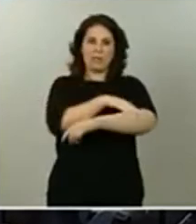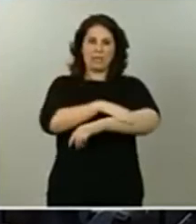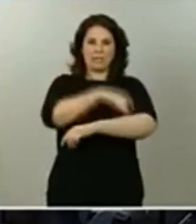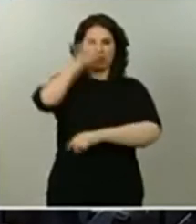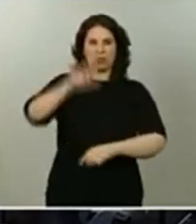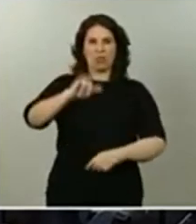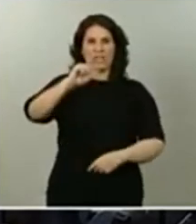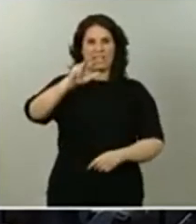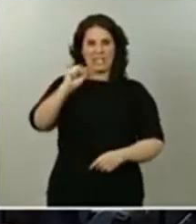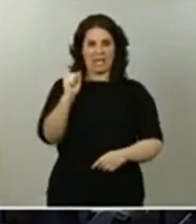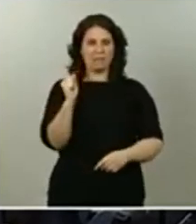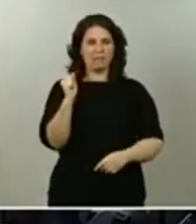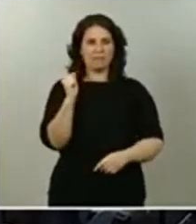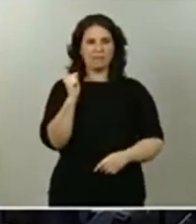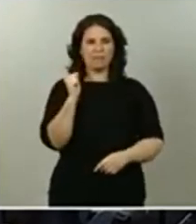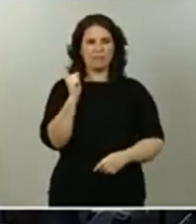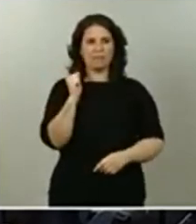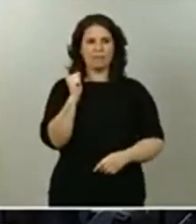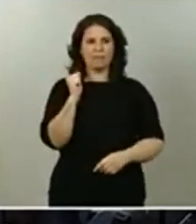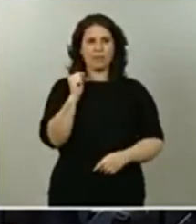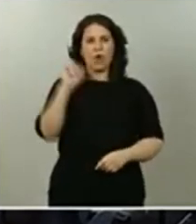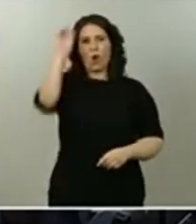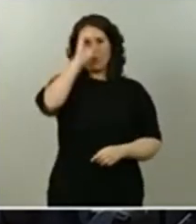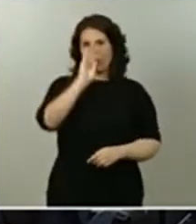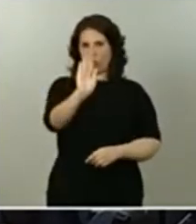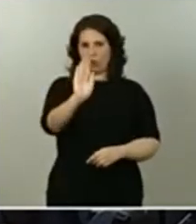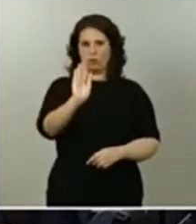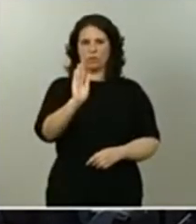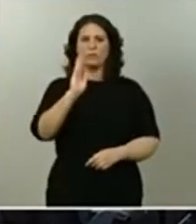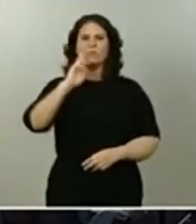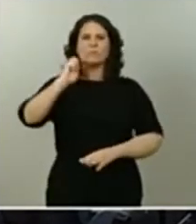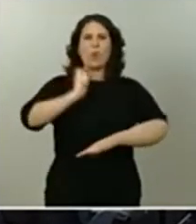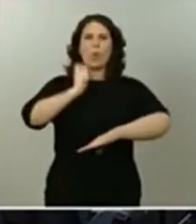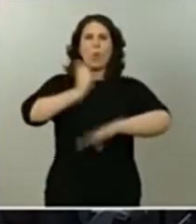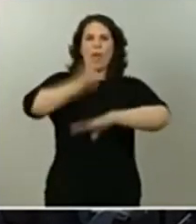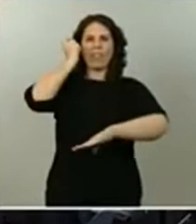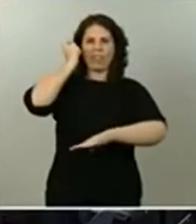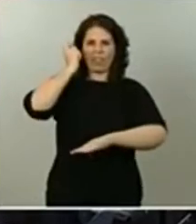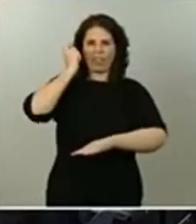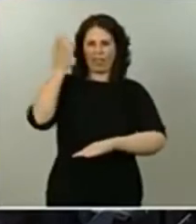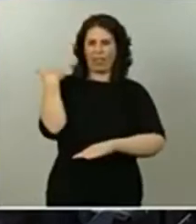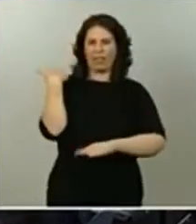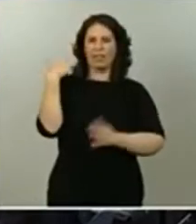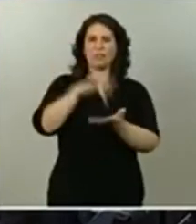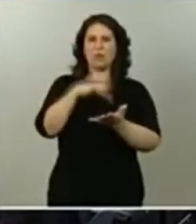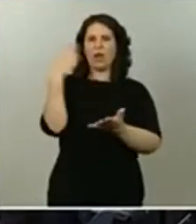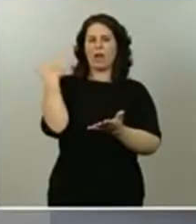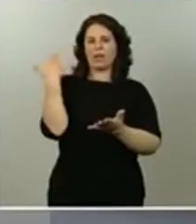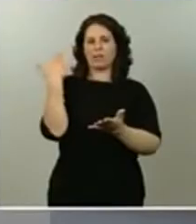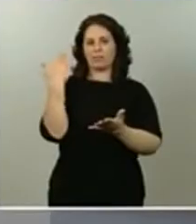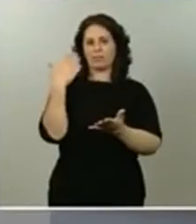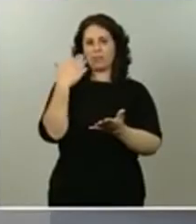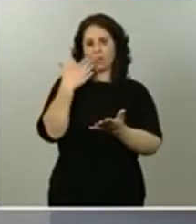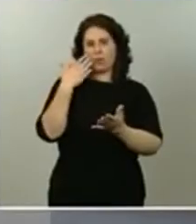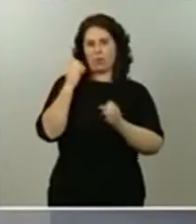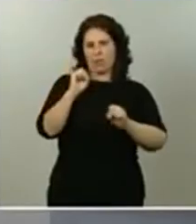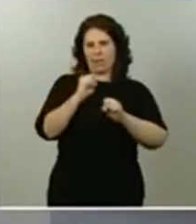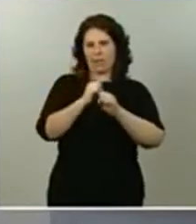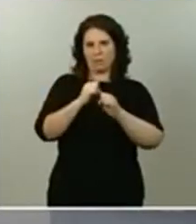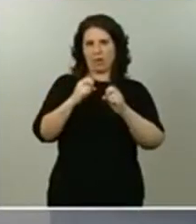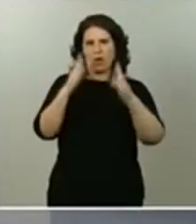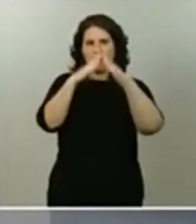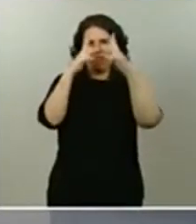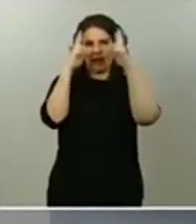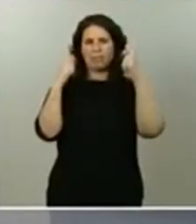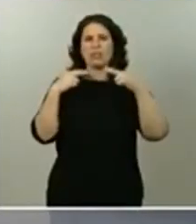opinión sobre dos cosas, sobre el auto de la juez que terminó por impedir el confinamiento en Lleida y también qué opina sobre el